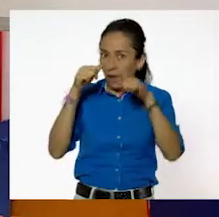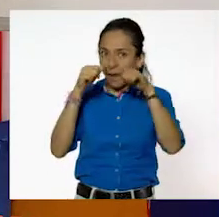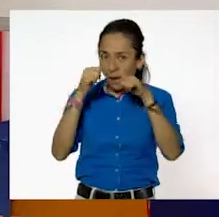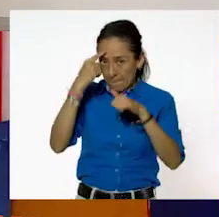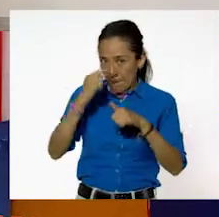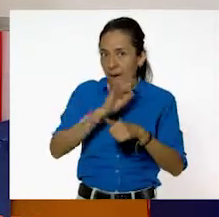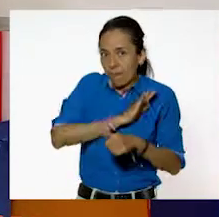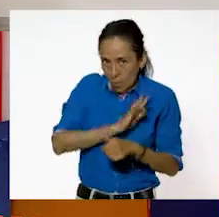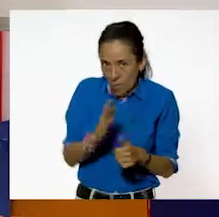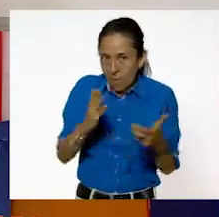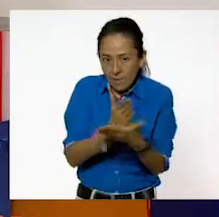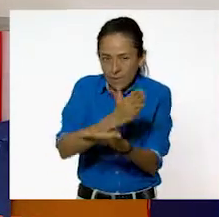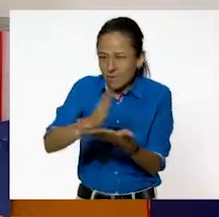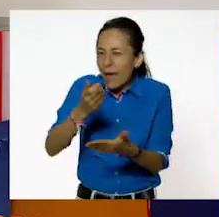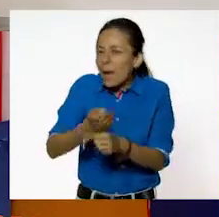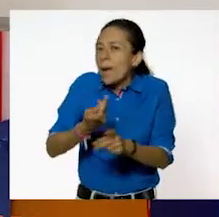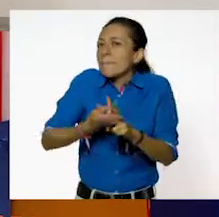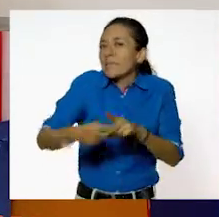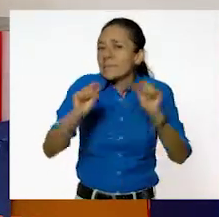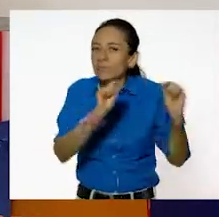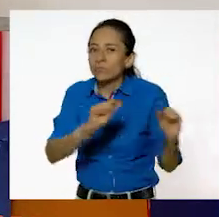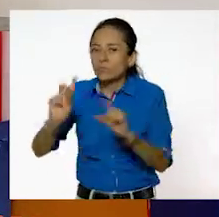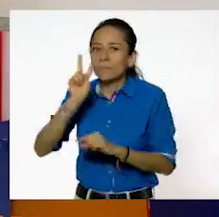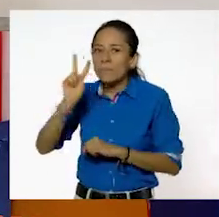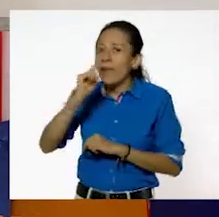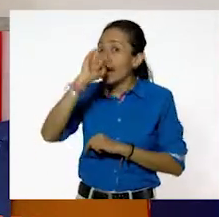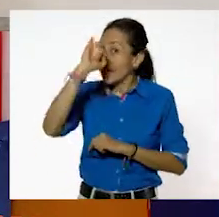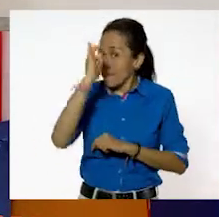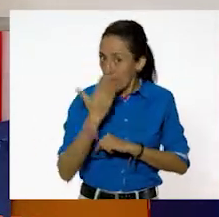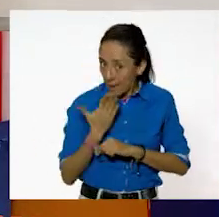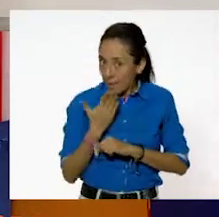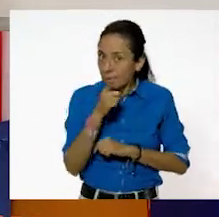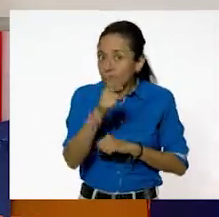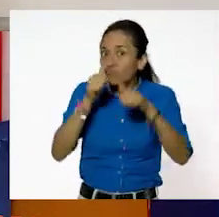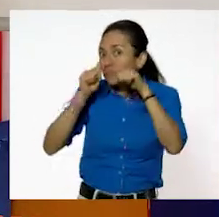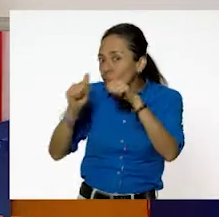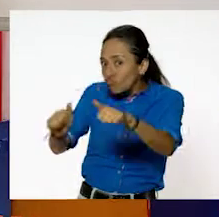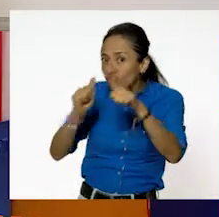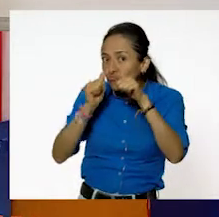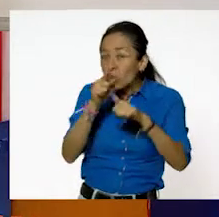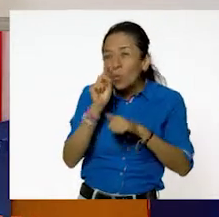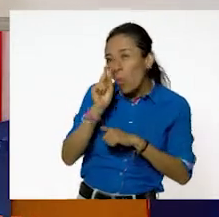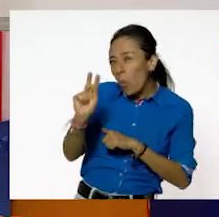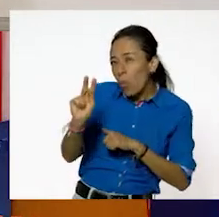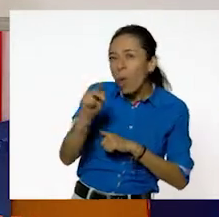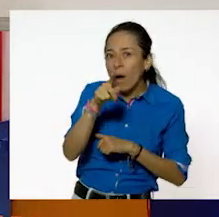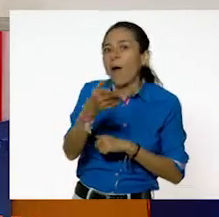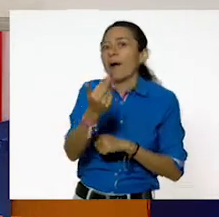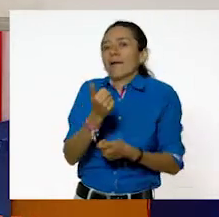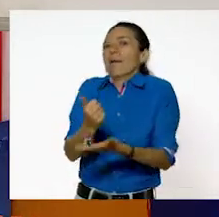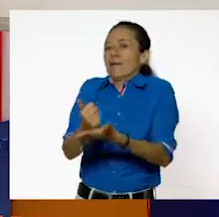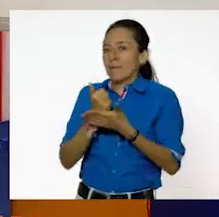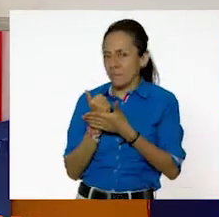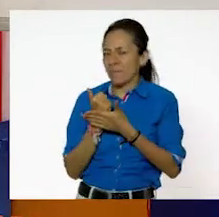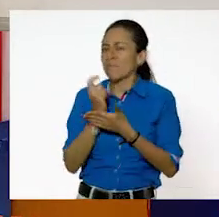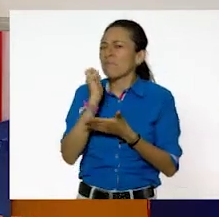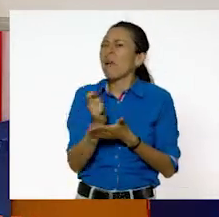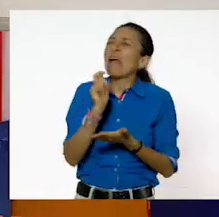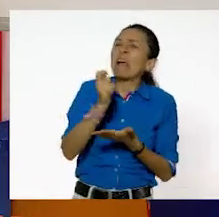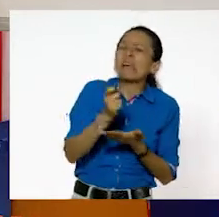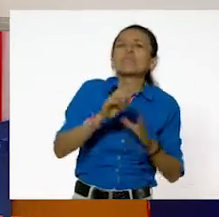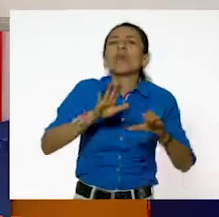viendo una imagen. Atención, porque te voy a pedir que lo que estemos viendo me ayudes a identificar a cuál de los estados